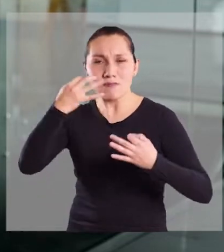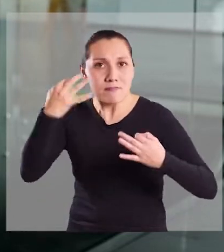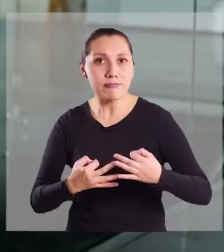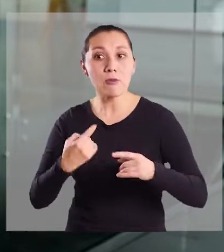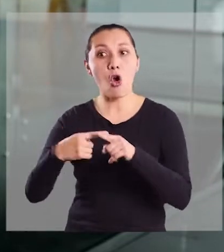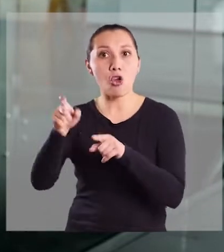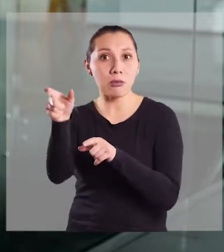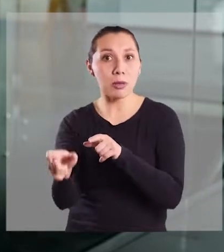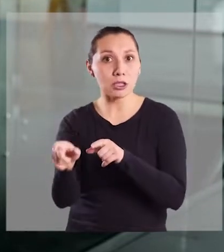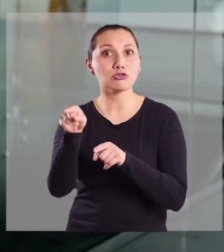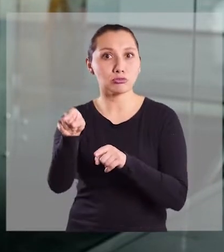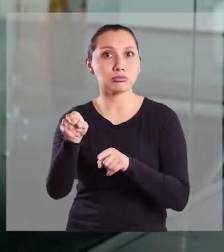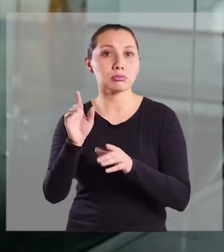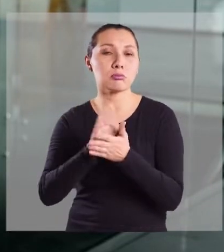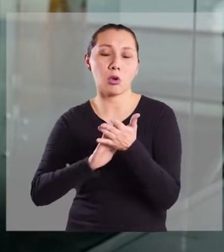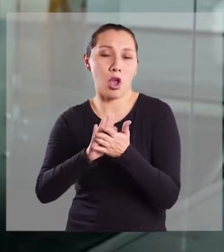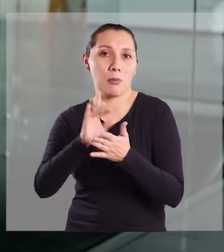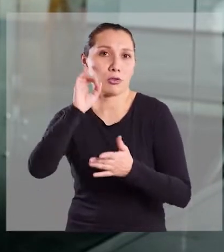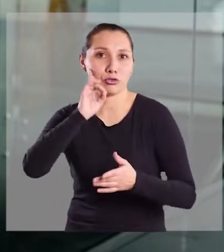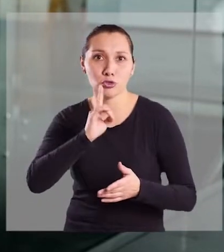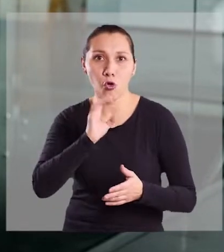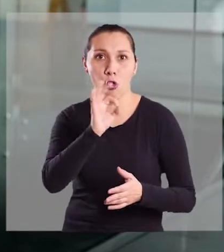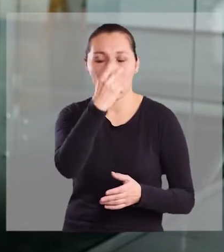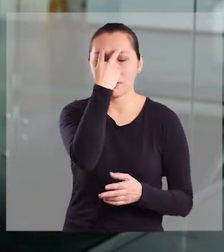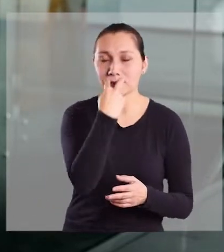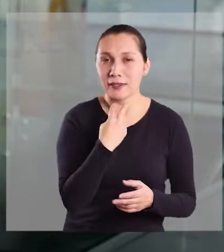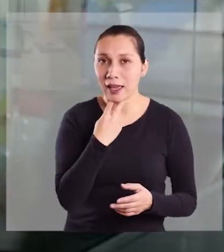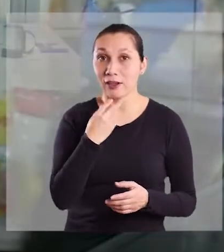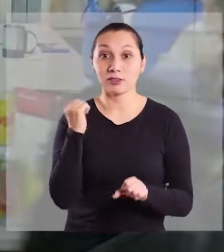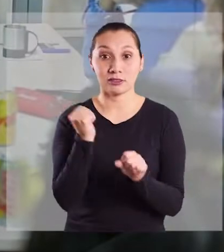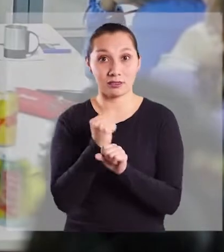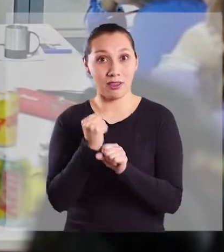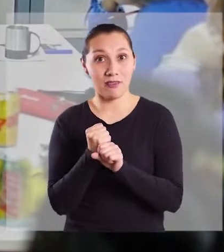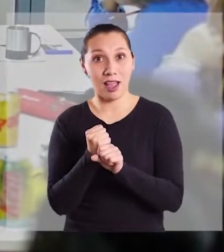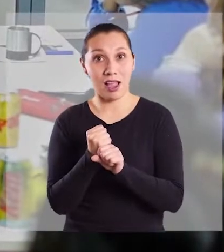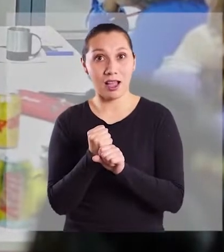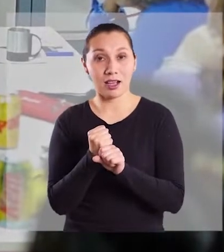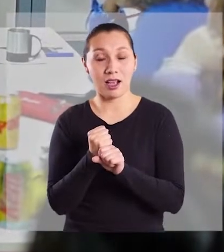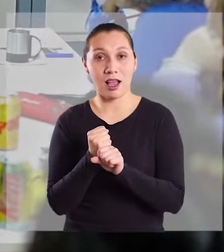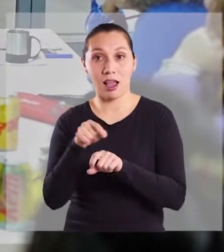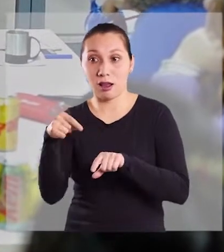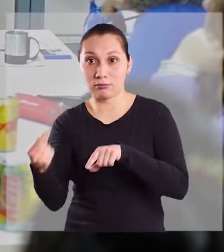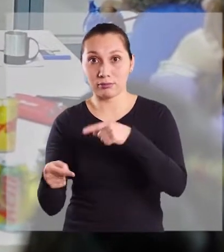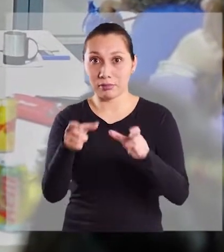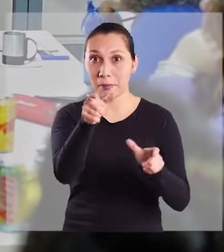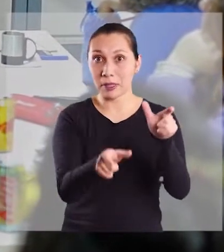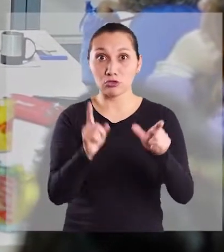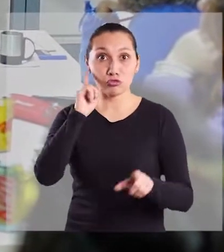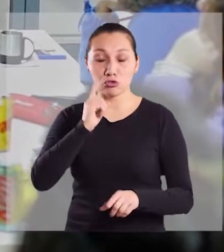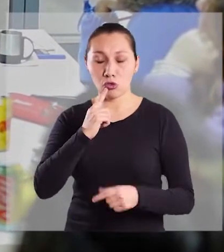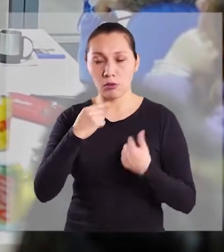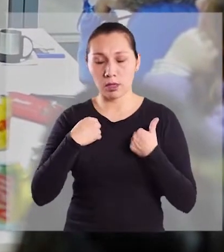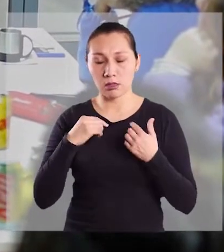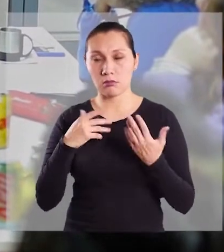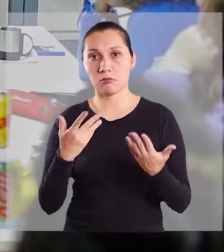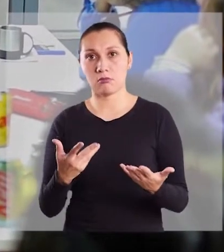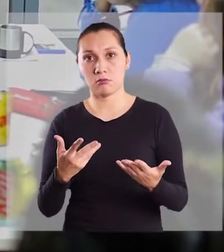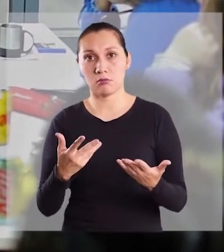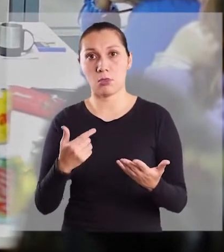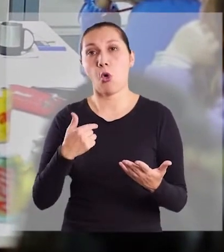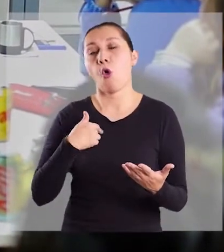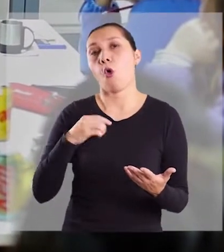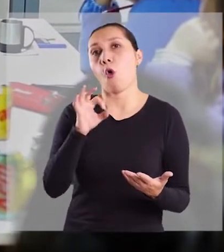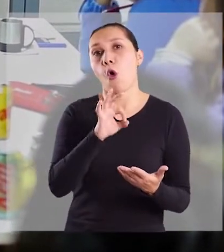tan agudos como lo podrían estar en una persona sorda o ciega. Trabajar con personas sordas para mí